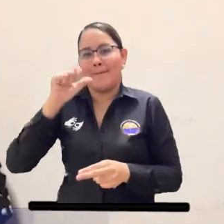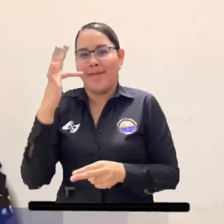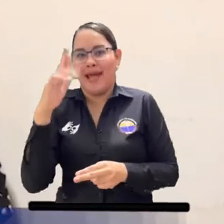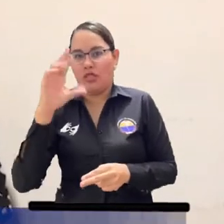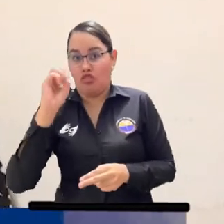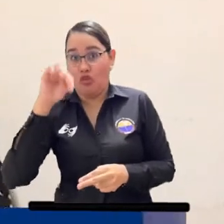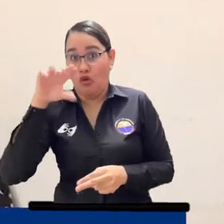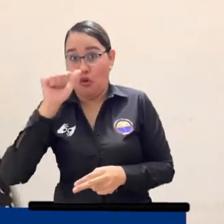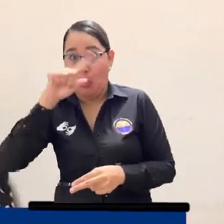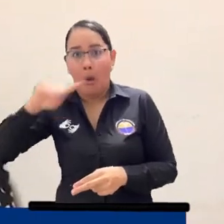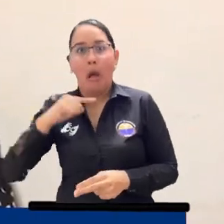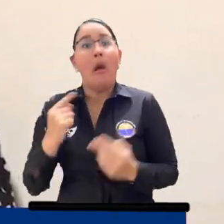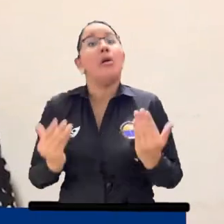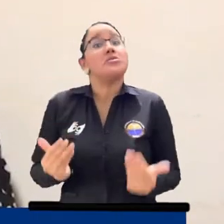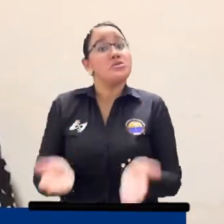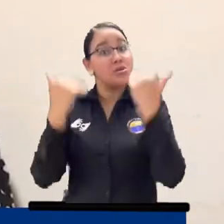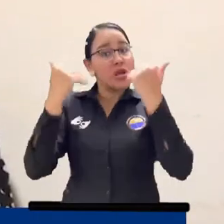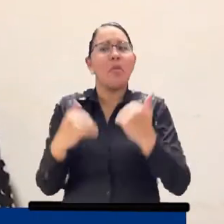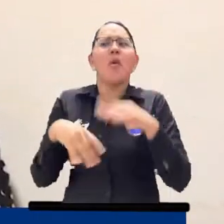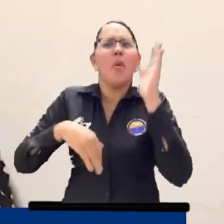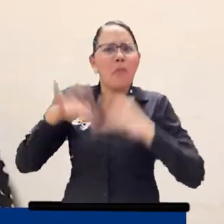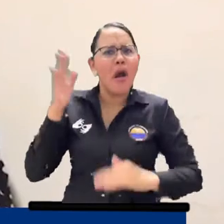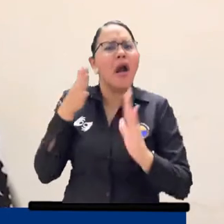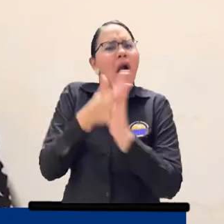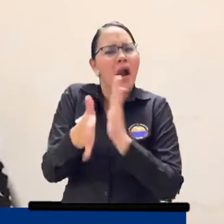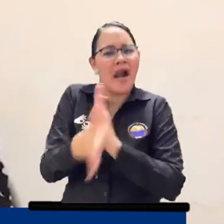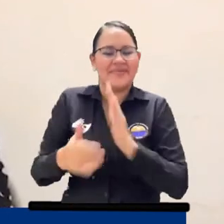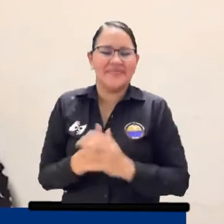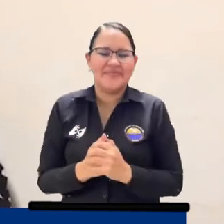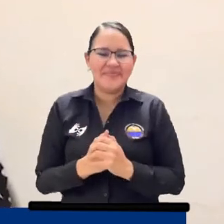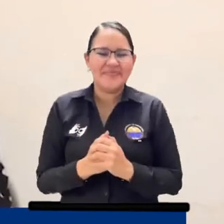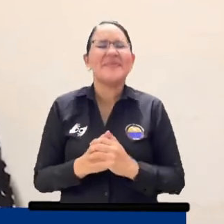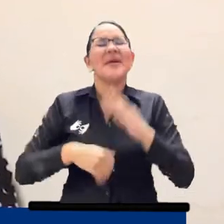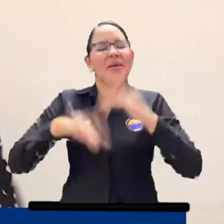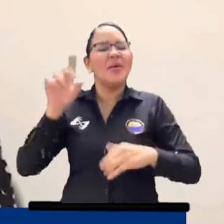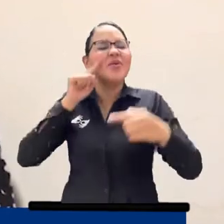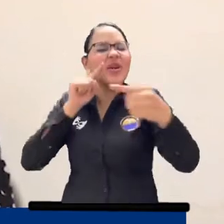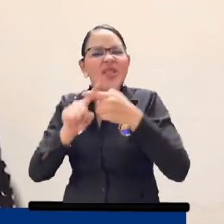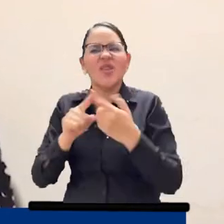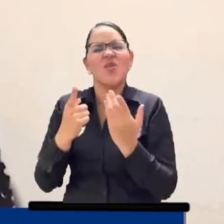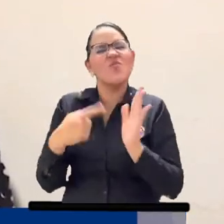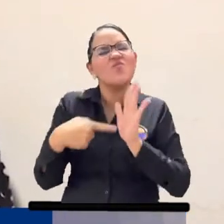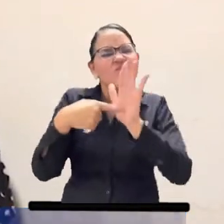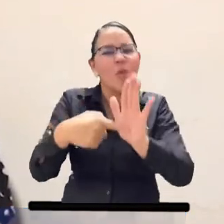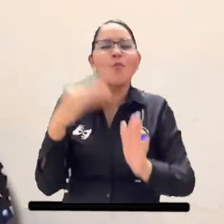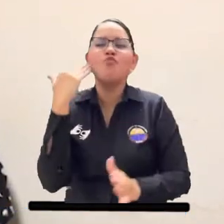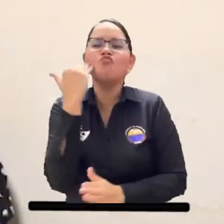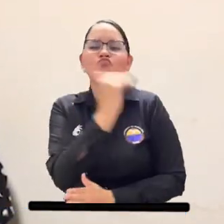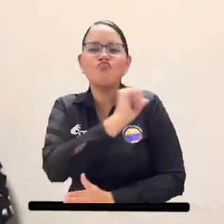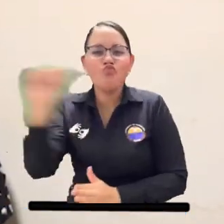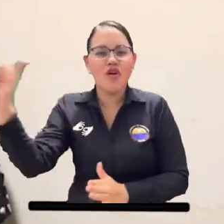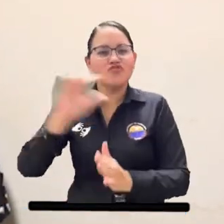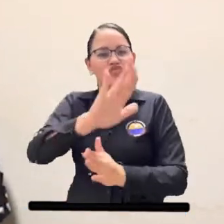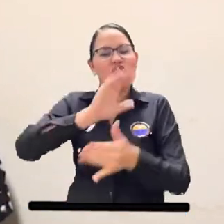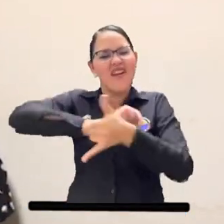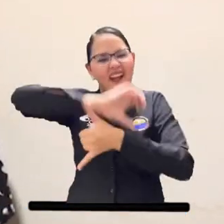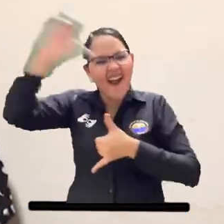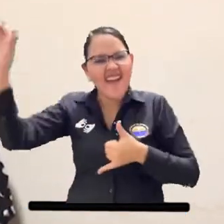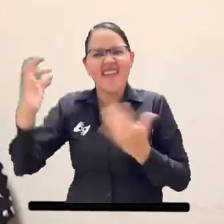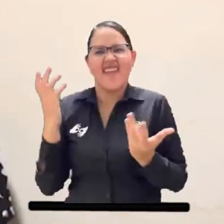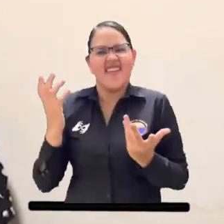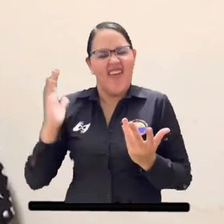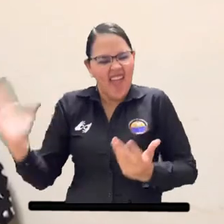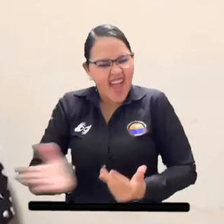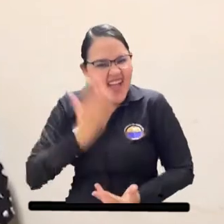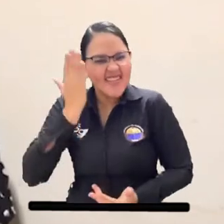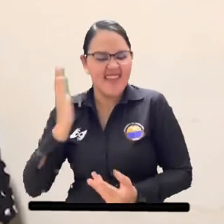proyecto Matronas es un viaje por el corazón de 15 mujeres de la región Caribe. Enalteceremos su cultura, su arte, su